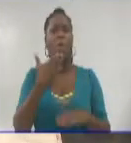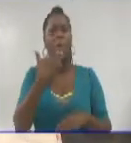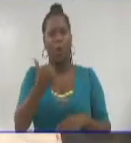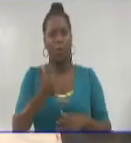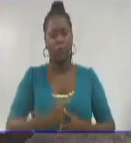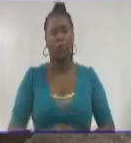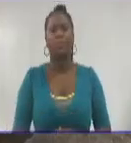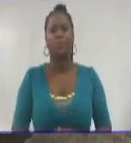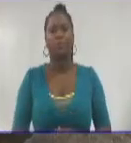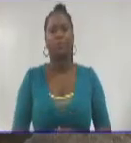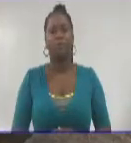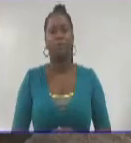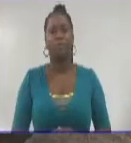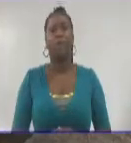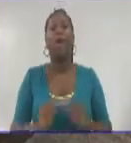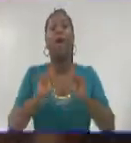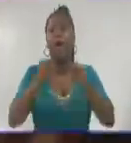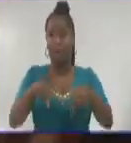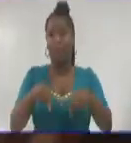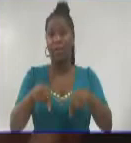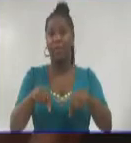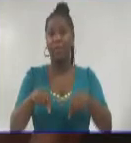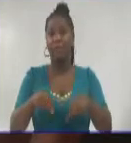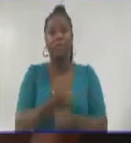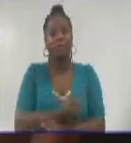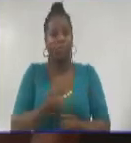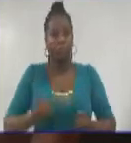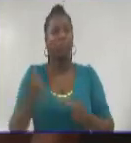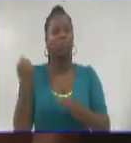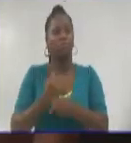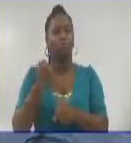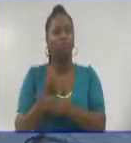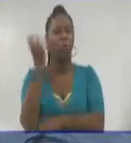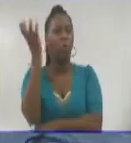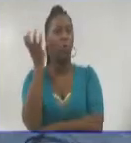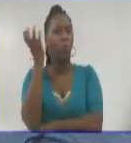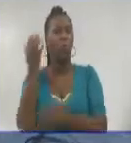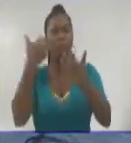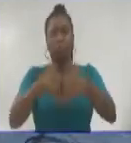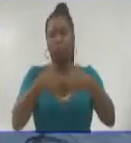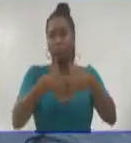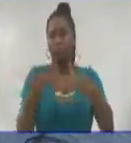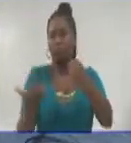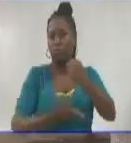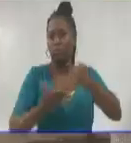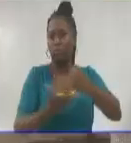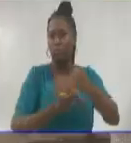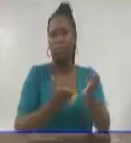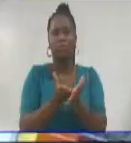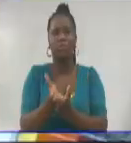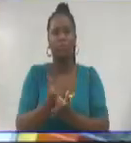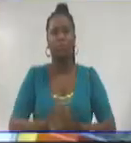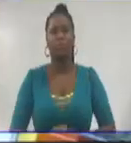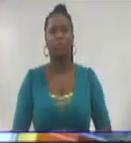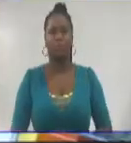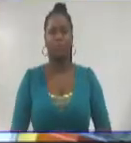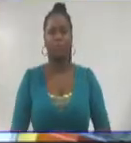se pone de manifiesto el empeño de los agroindustriales azucareros de Guantánamo. Mejía Sosoro, a tiempo.